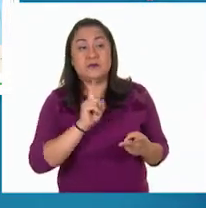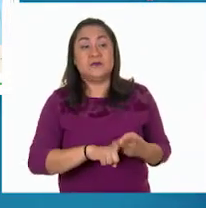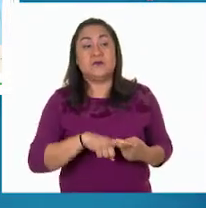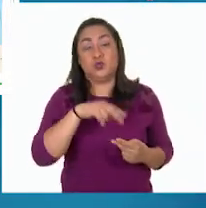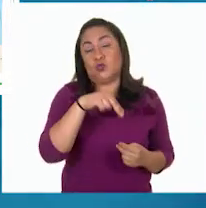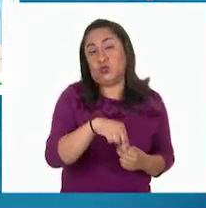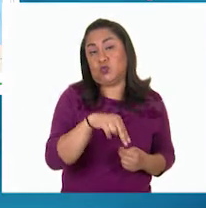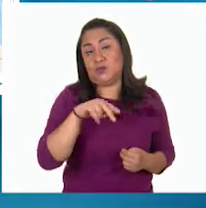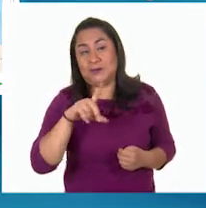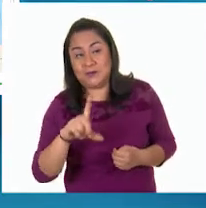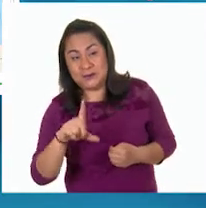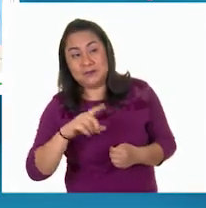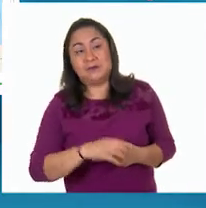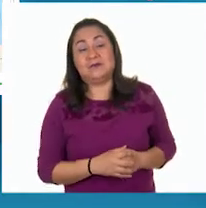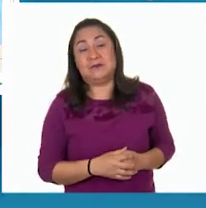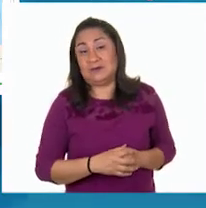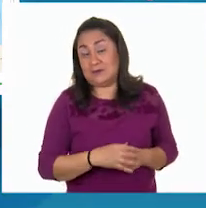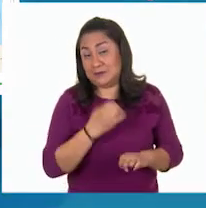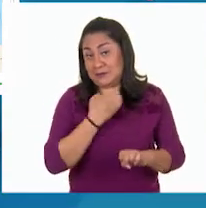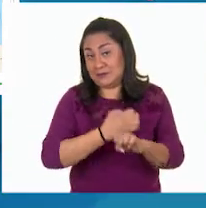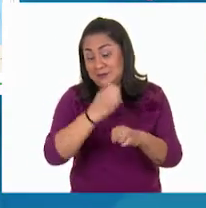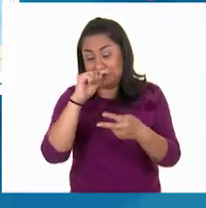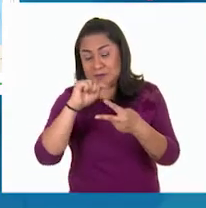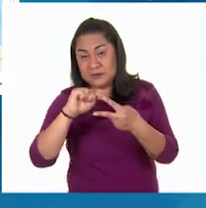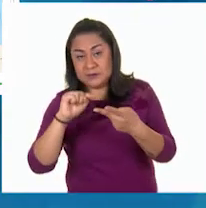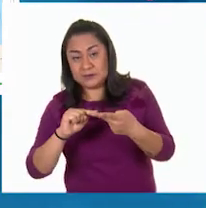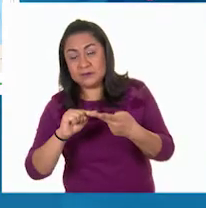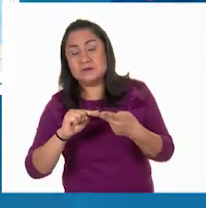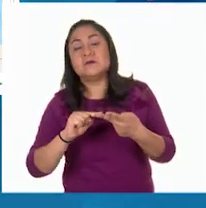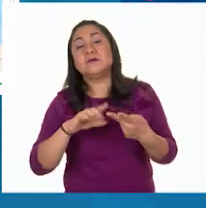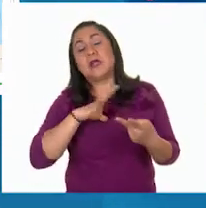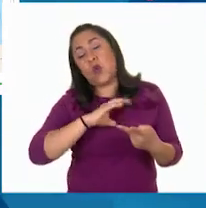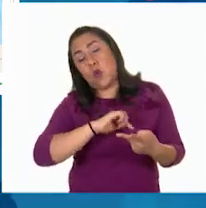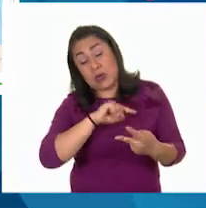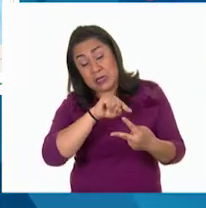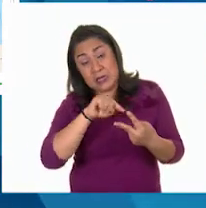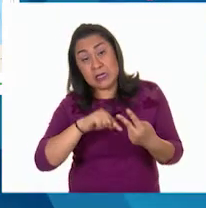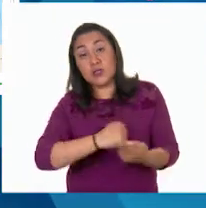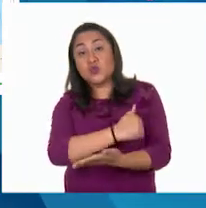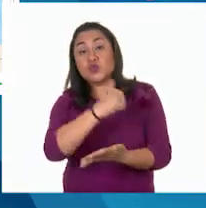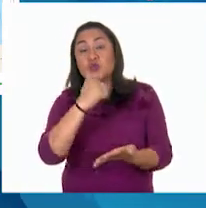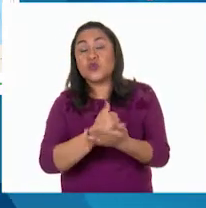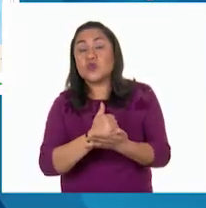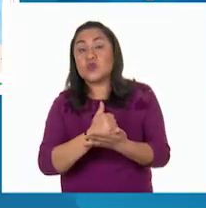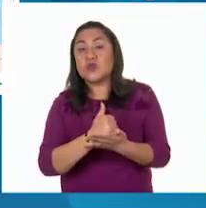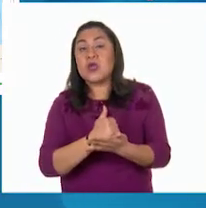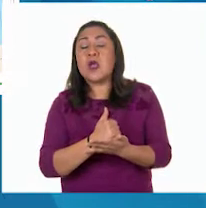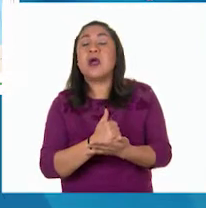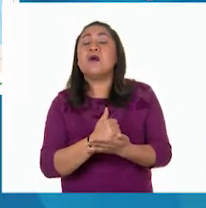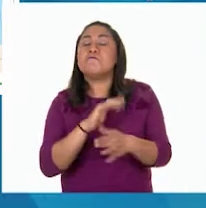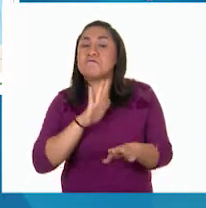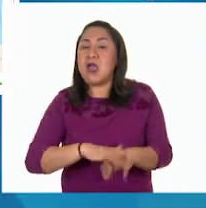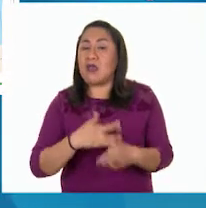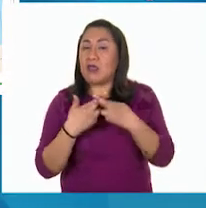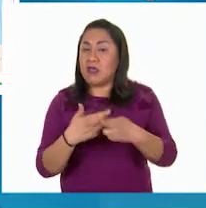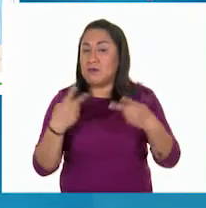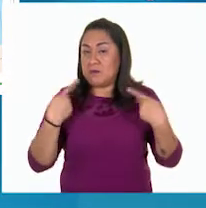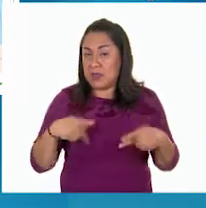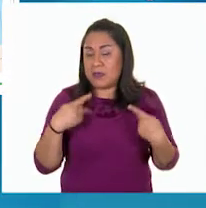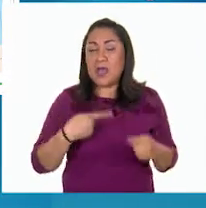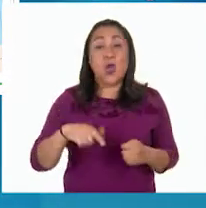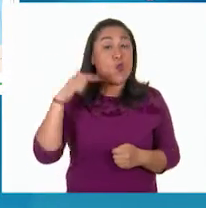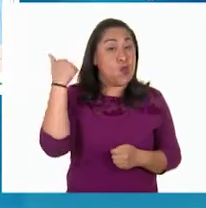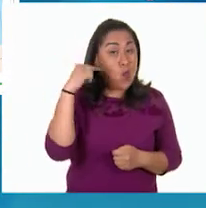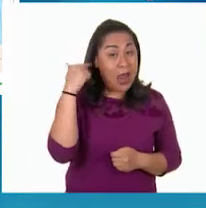Nuevo León. En estas entidades se localizan las otras dos ciudades más pobladas del país, es Guadalajara y Monterrey.